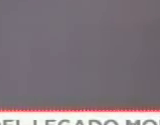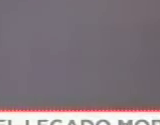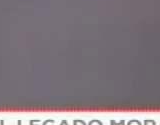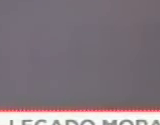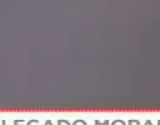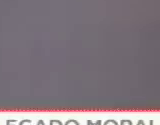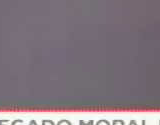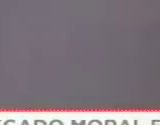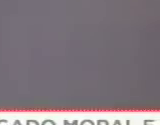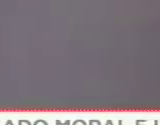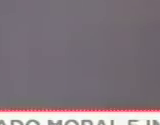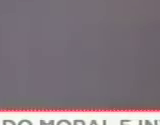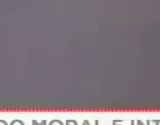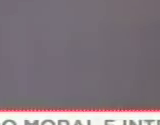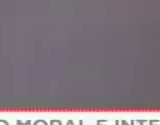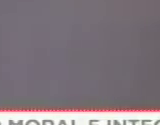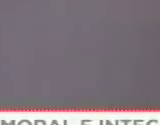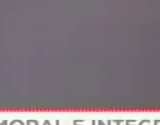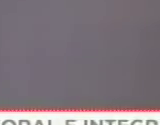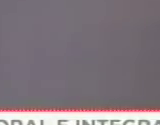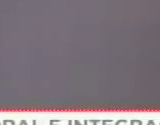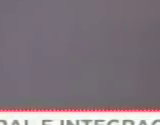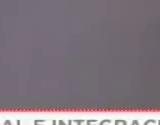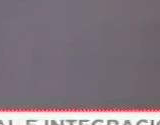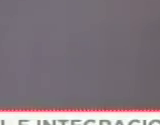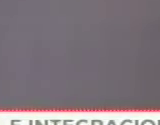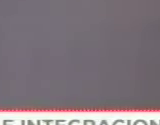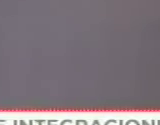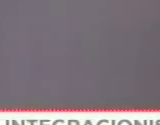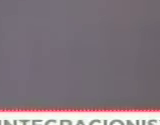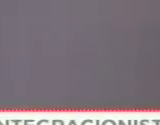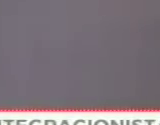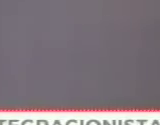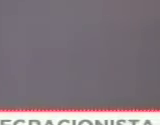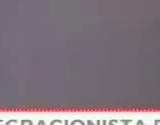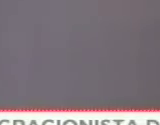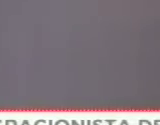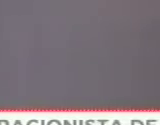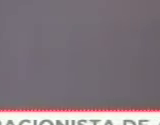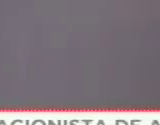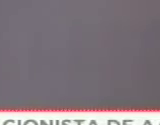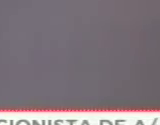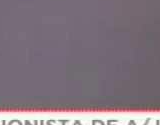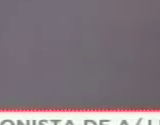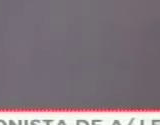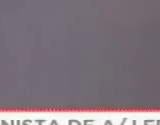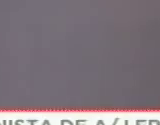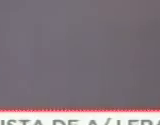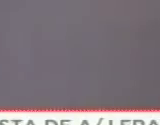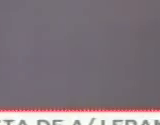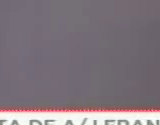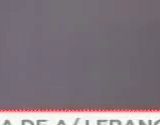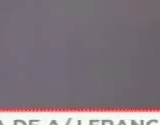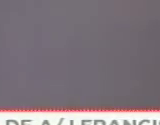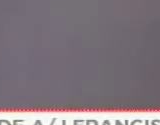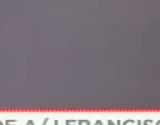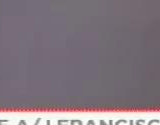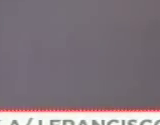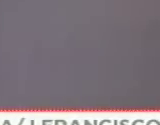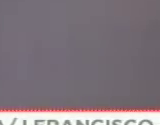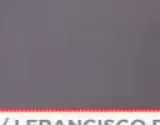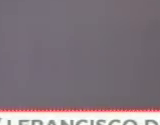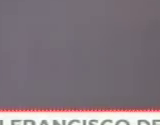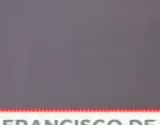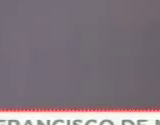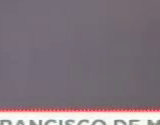Así es, gracias por este contacto informativo que lo establecemos hasta ahora desde la sala de prensa Simón Bolívar del Palacio de Miraflores, donde la vicepresidenta ejecutiva de la República,